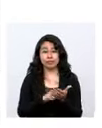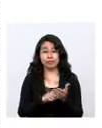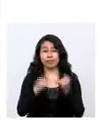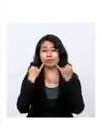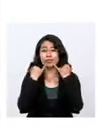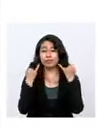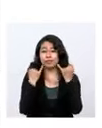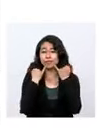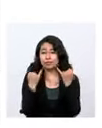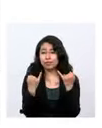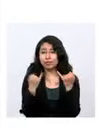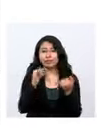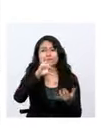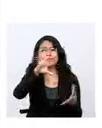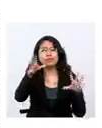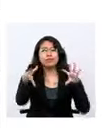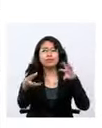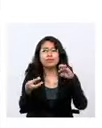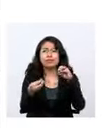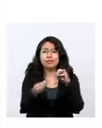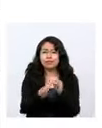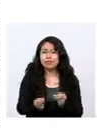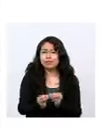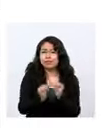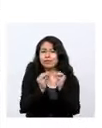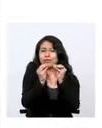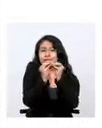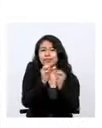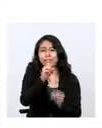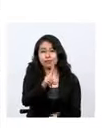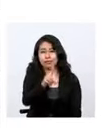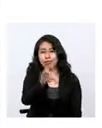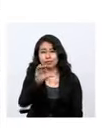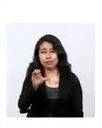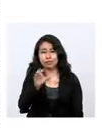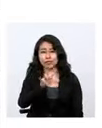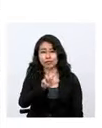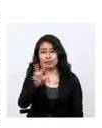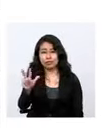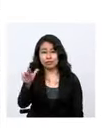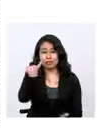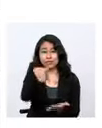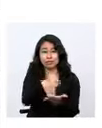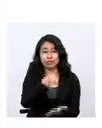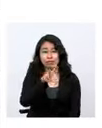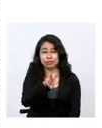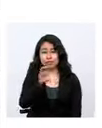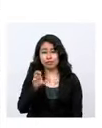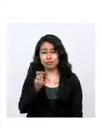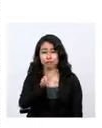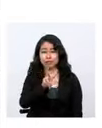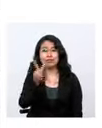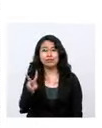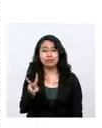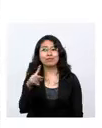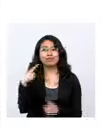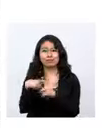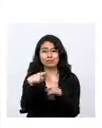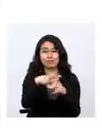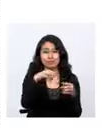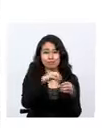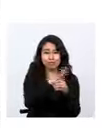datos, el total acumulado asciende a 133.222 casos,